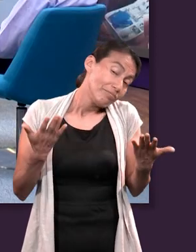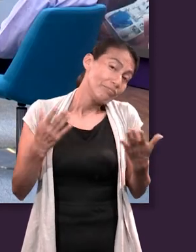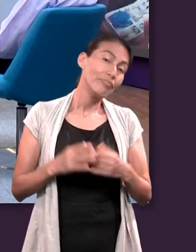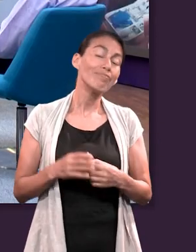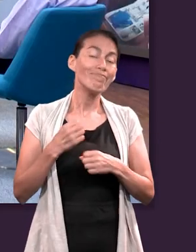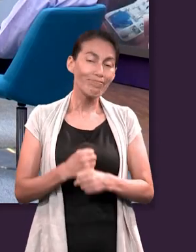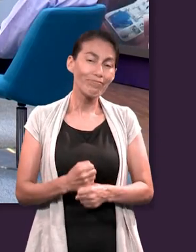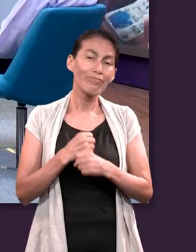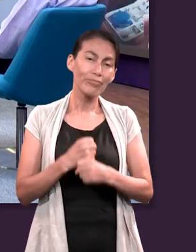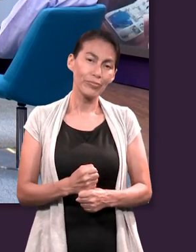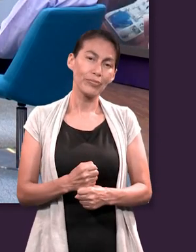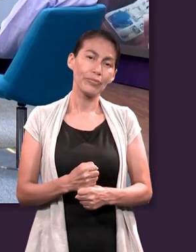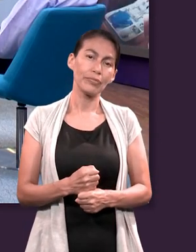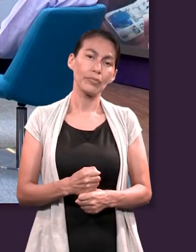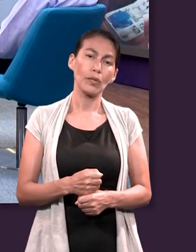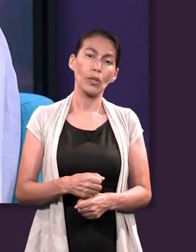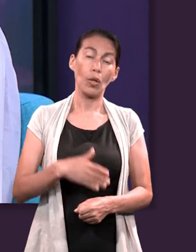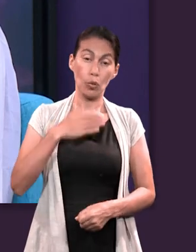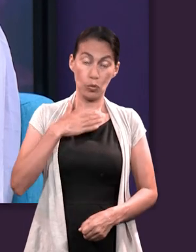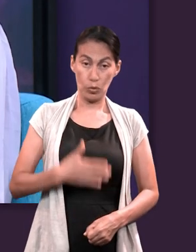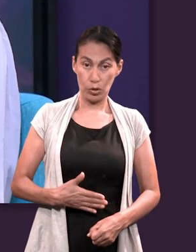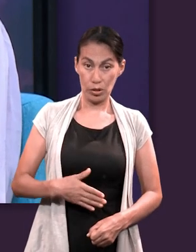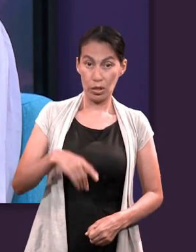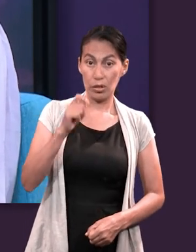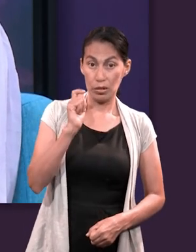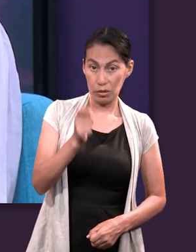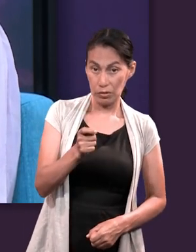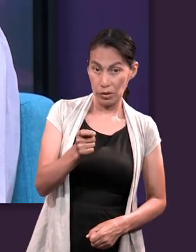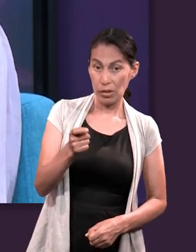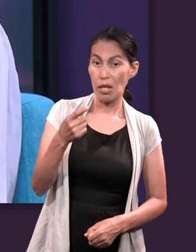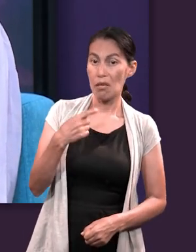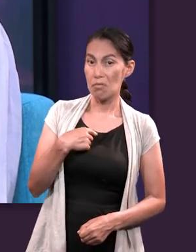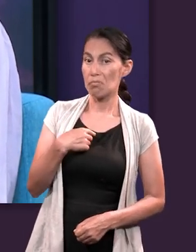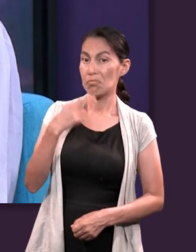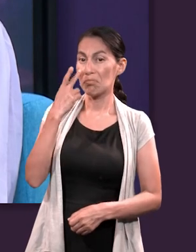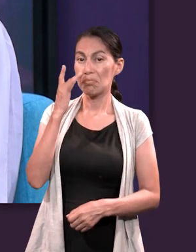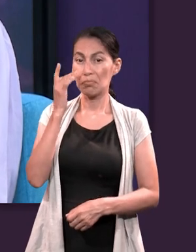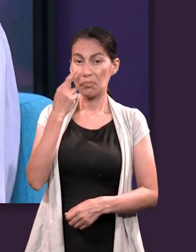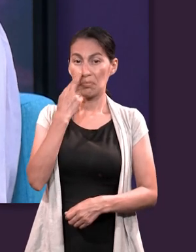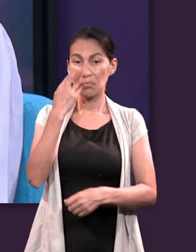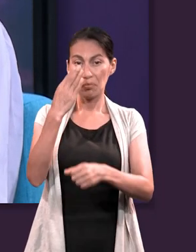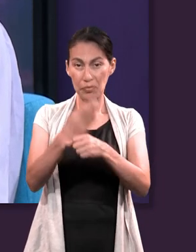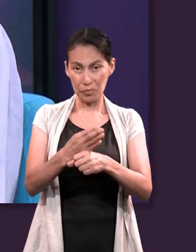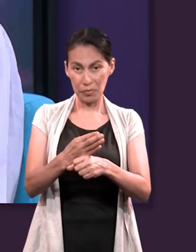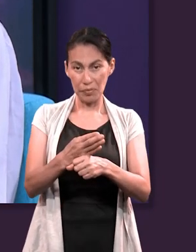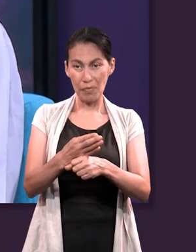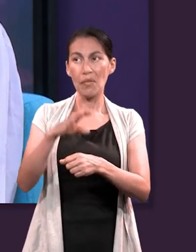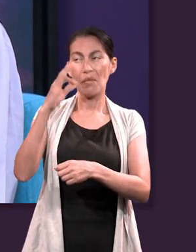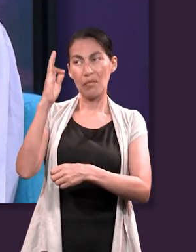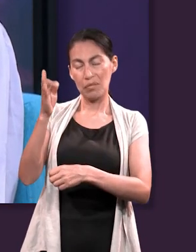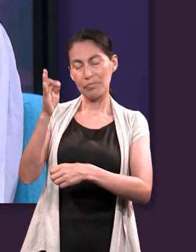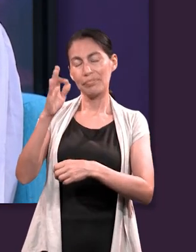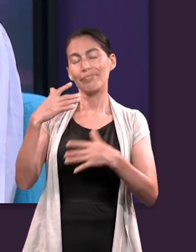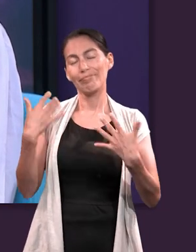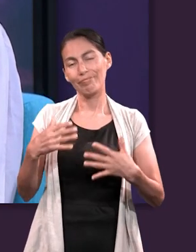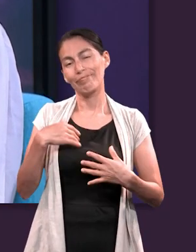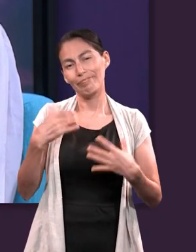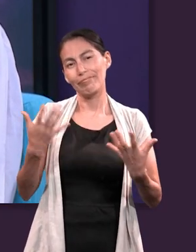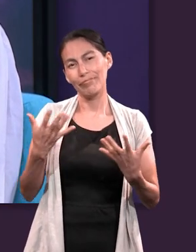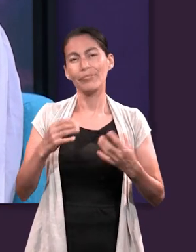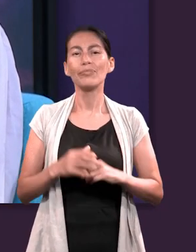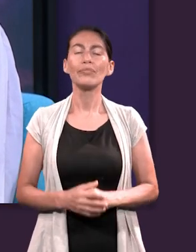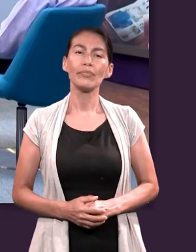Entonces, parte de ello es, parte de la justicia es tomar la responsabilidad de nuestras decisiones.